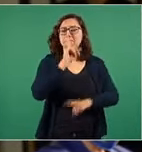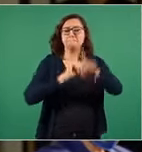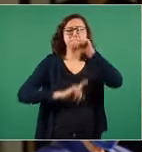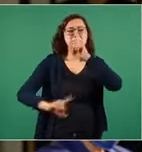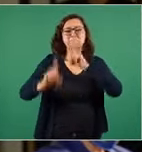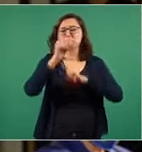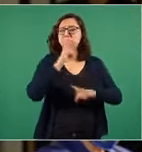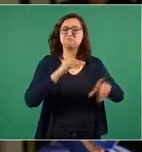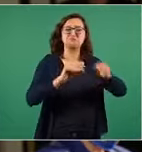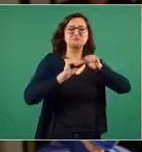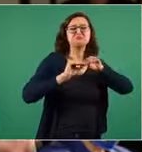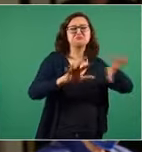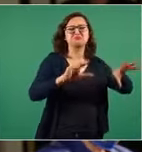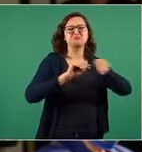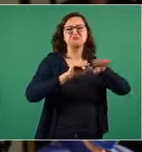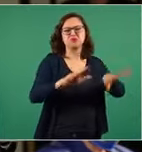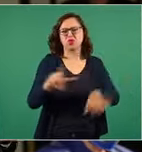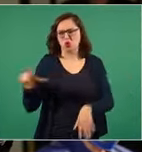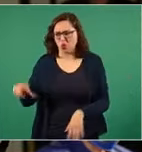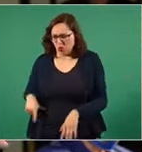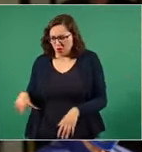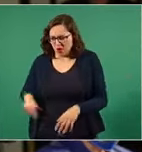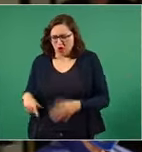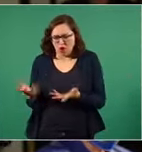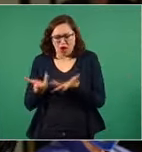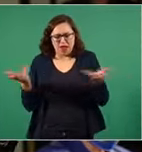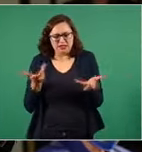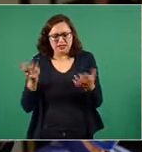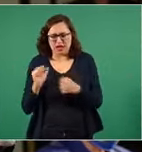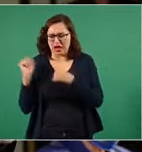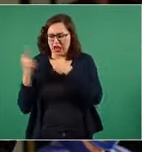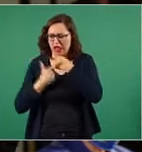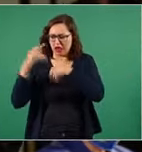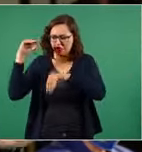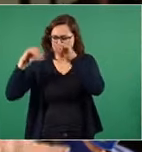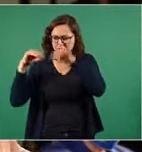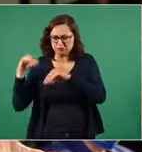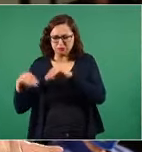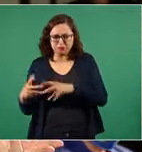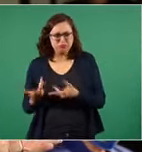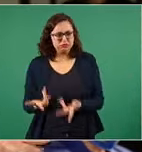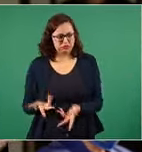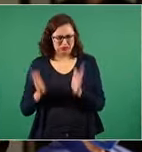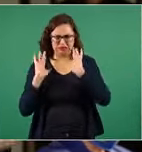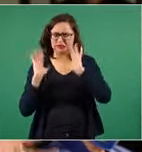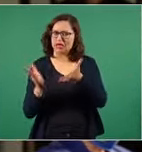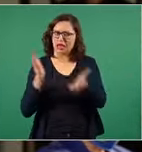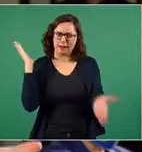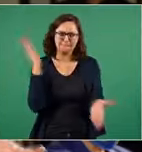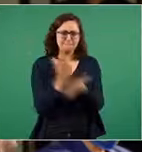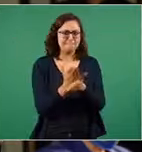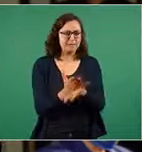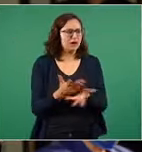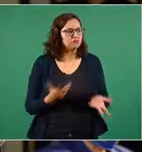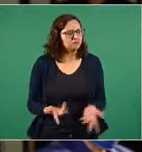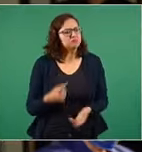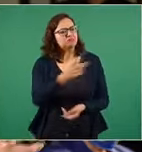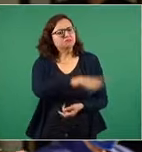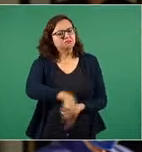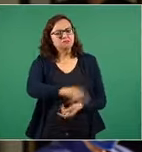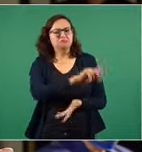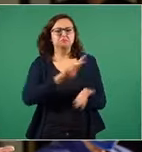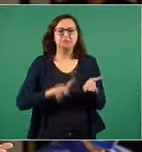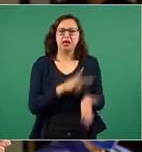tergiversación de las noticias. Hemos visto aquí que reiteradamente se menciona medios que constantemente mienten, constantemente